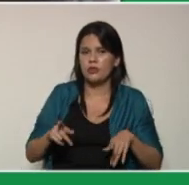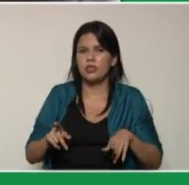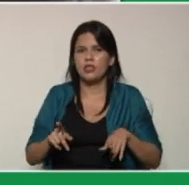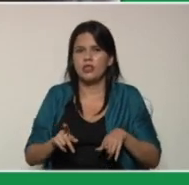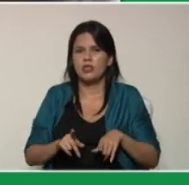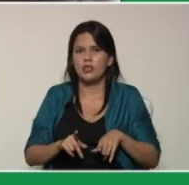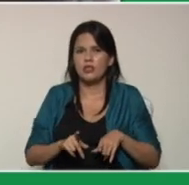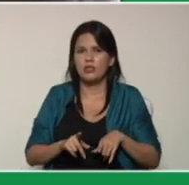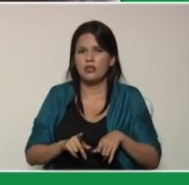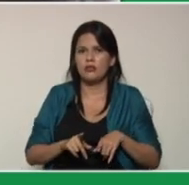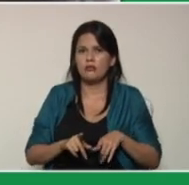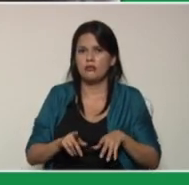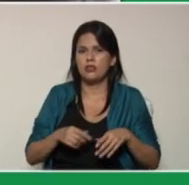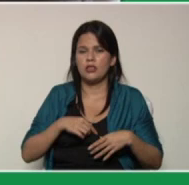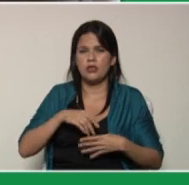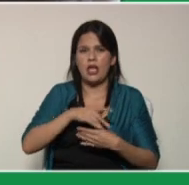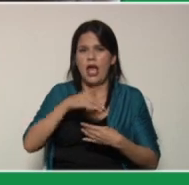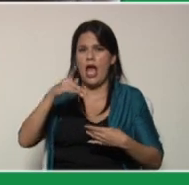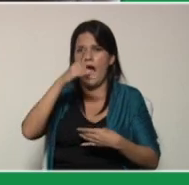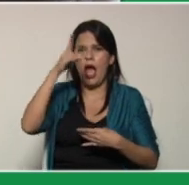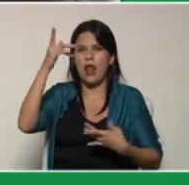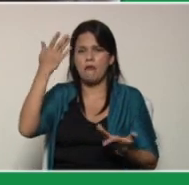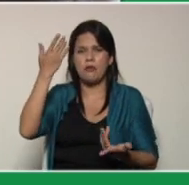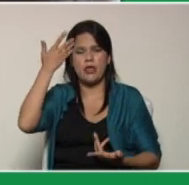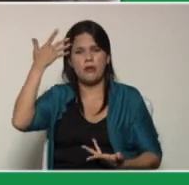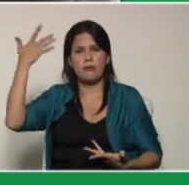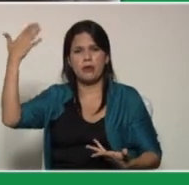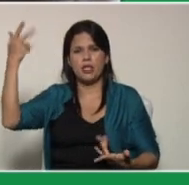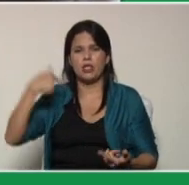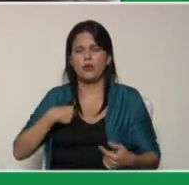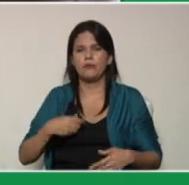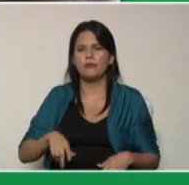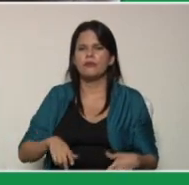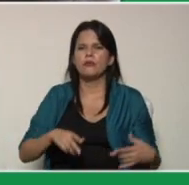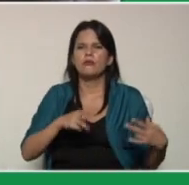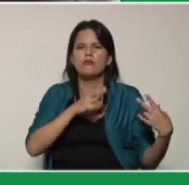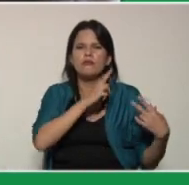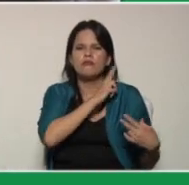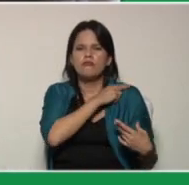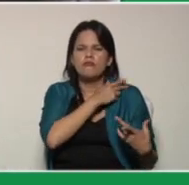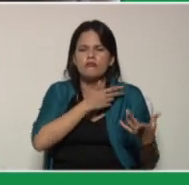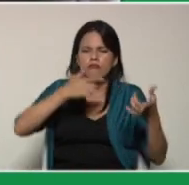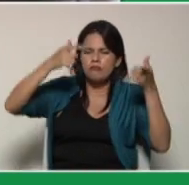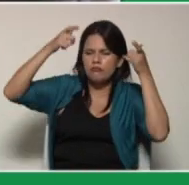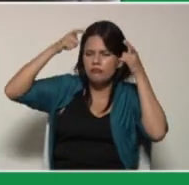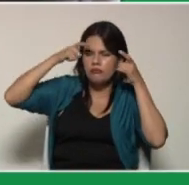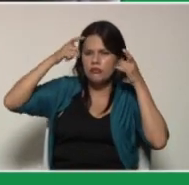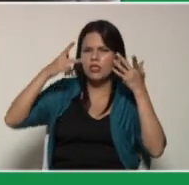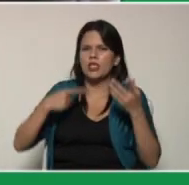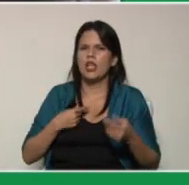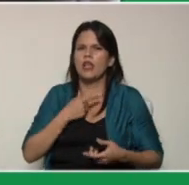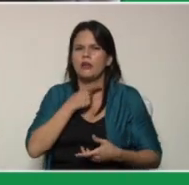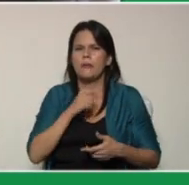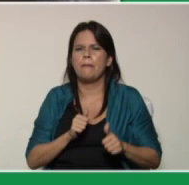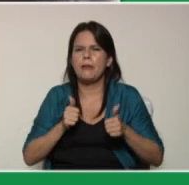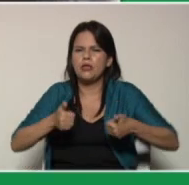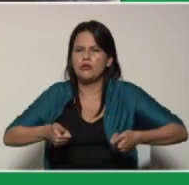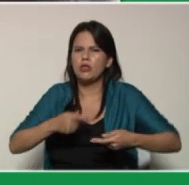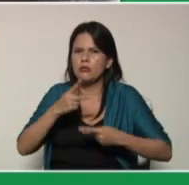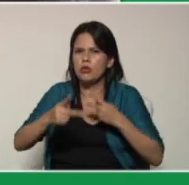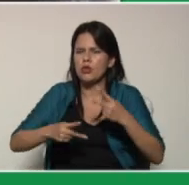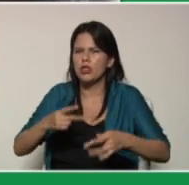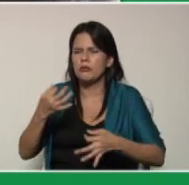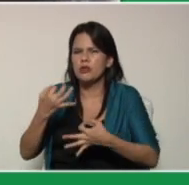manos ¡Alma y Espíritu! El comandante Chávez fue el precursor de este hermoso proyecto comenzó un mes de septiembre de